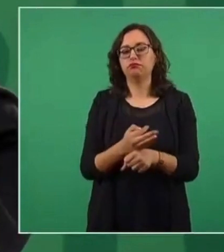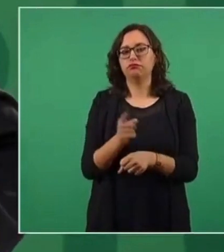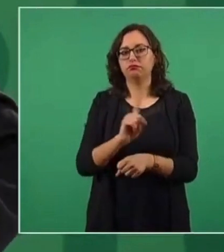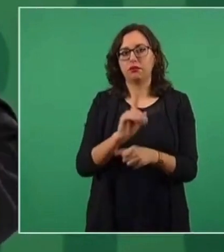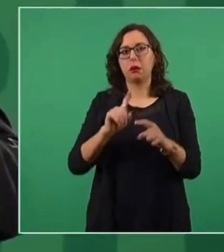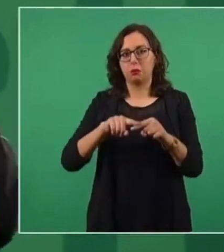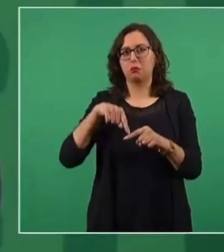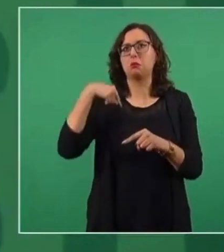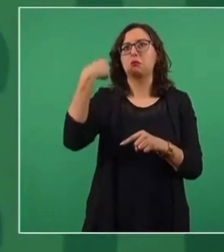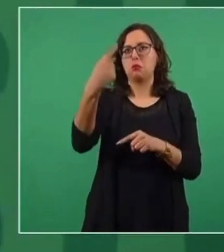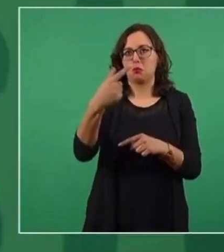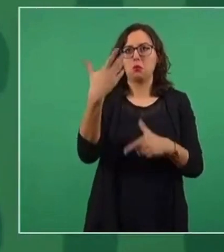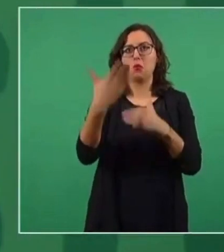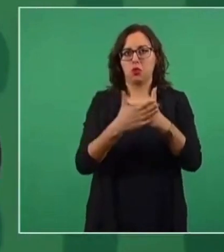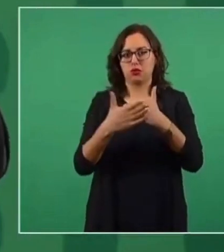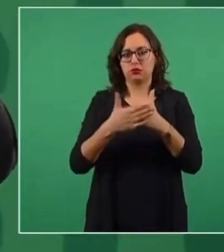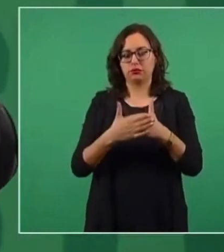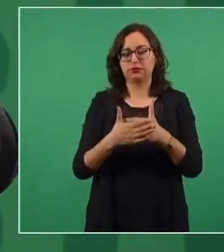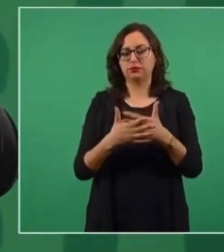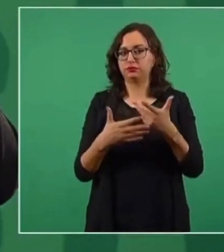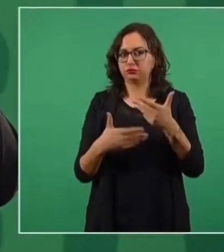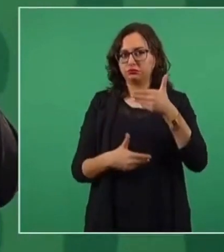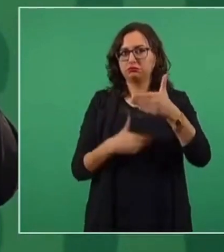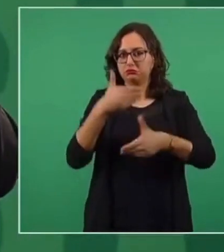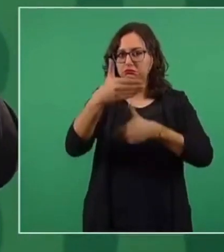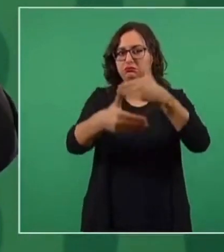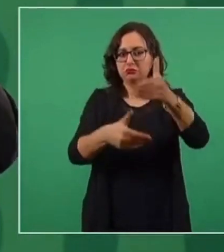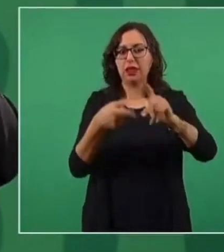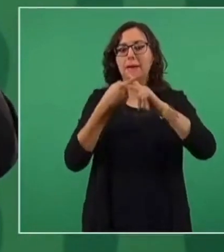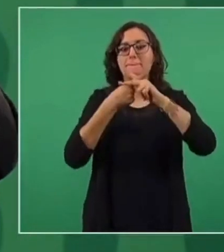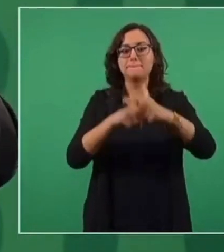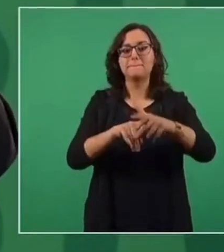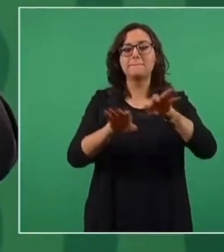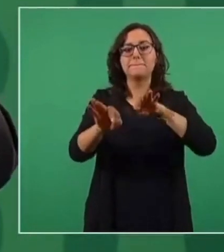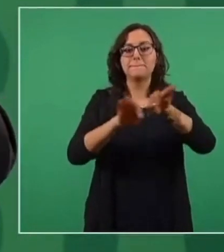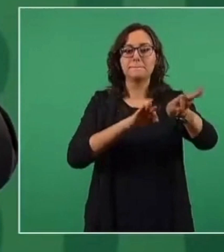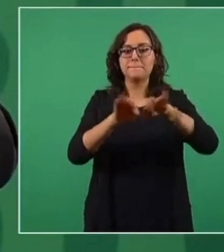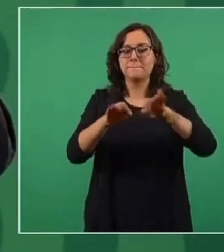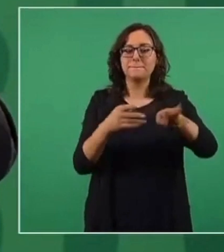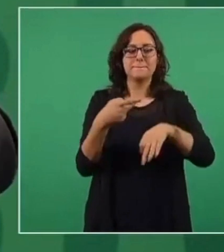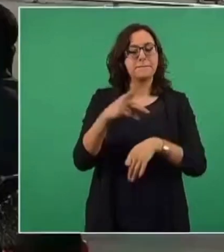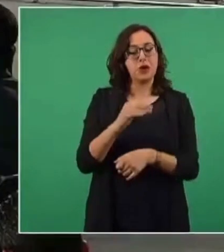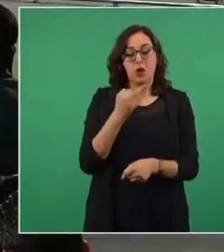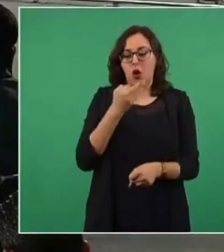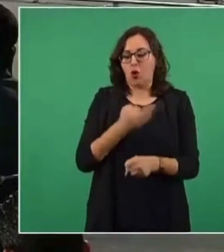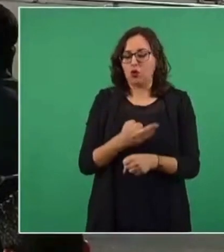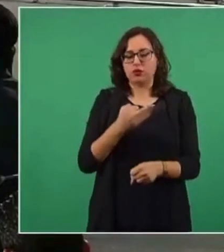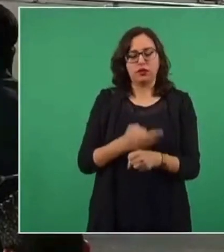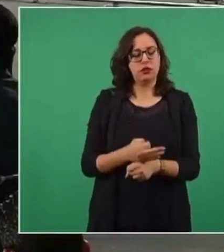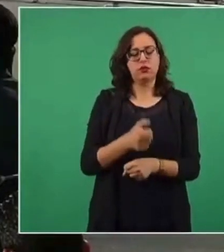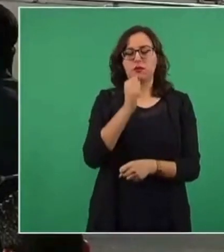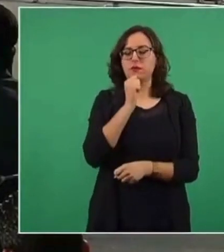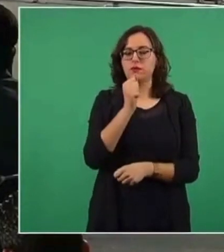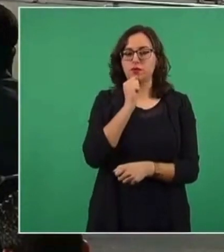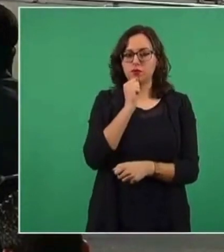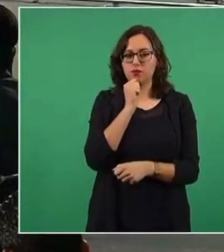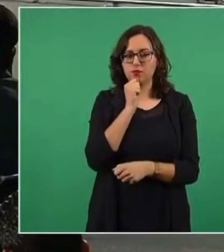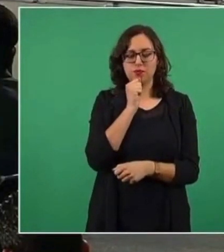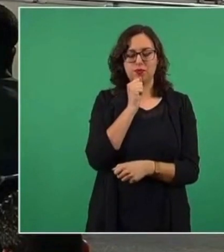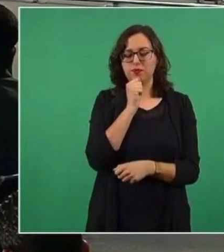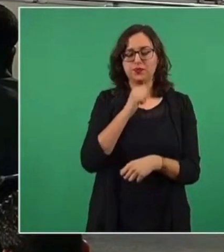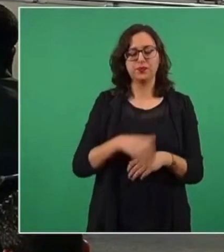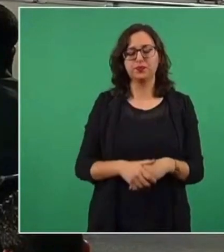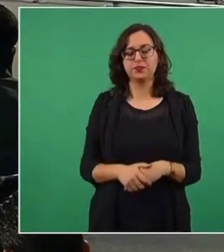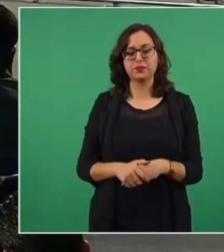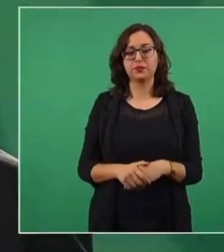trabajar sobre eso. Lo que hoy es el foco de atención es cómo atender las causas que originan la migración. No vamos a